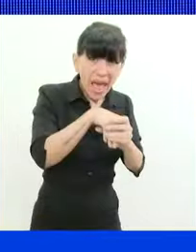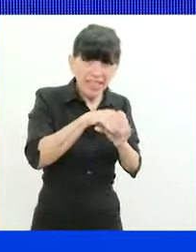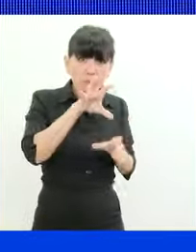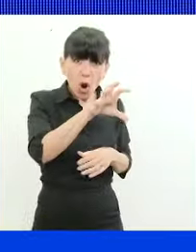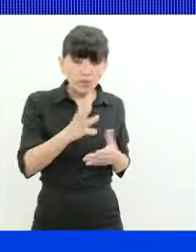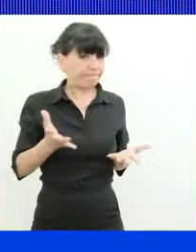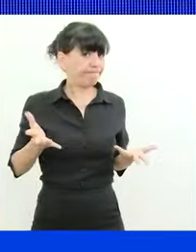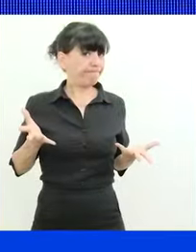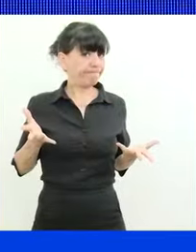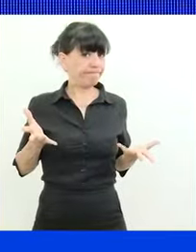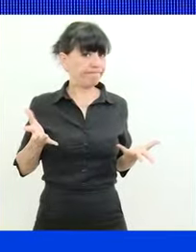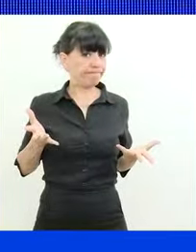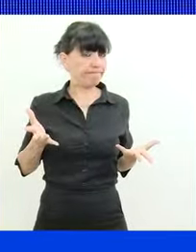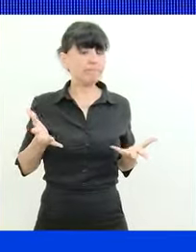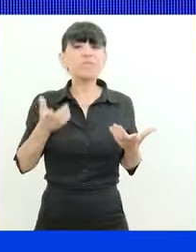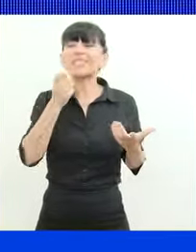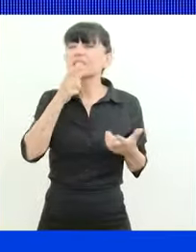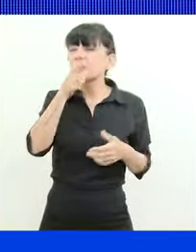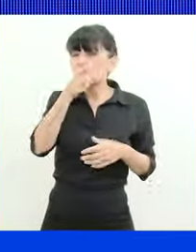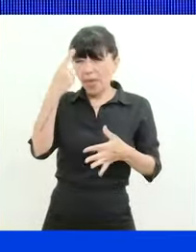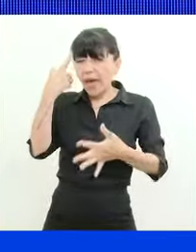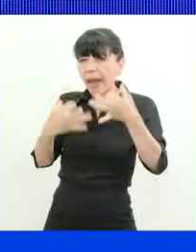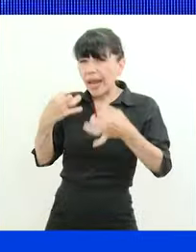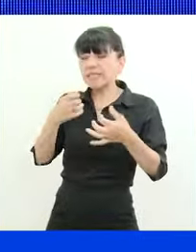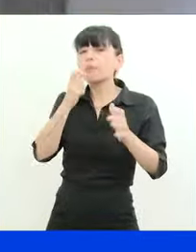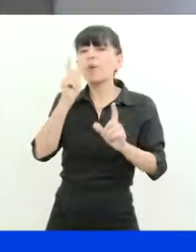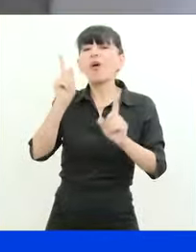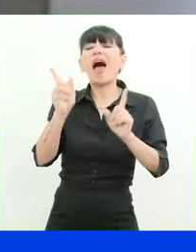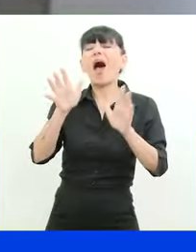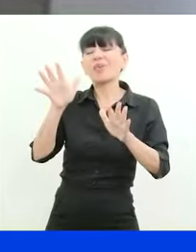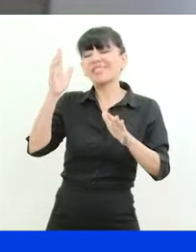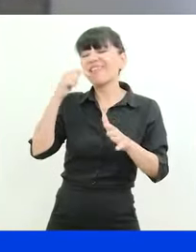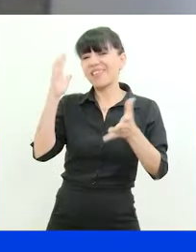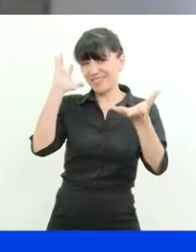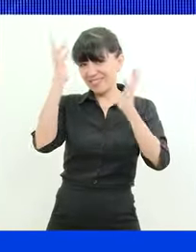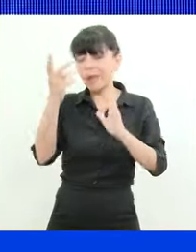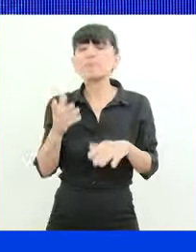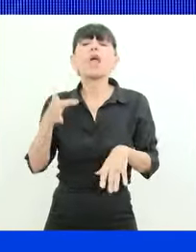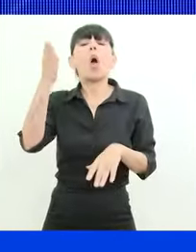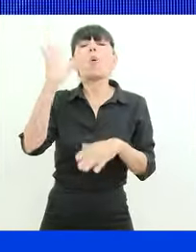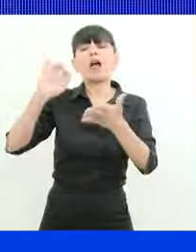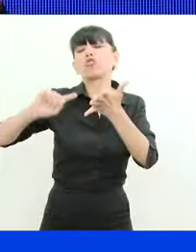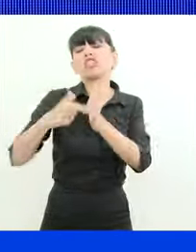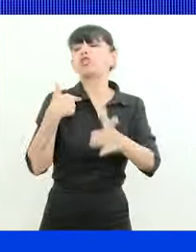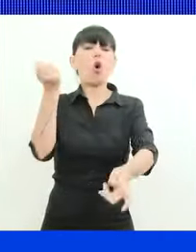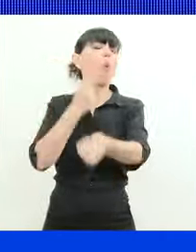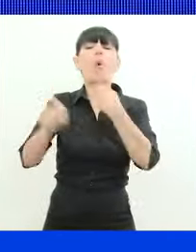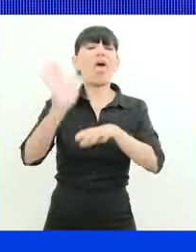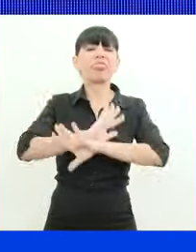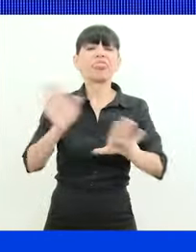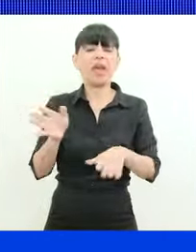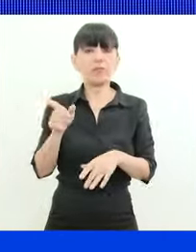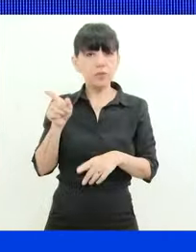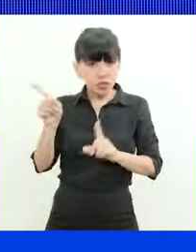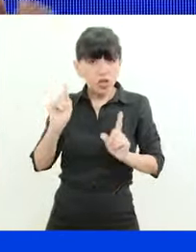y si usted analiza cuando dice voy a vender el Banco Central también hace una cosa de desconocimiento